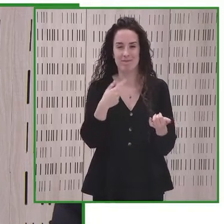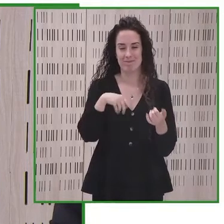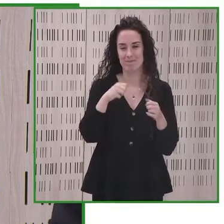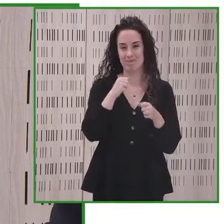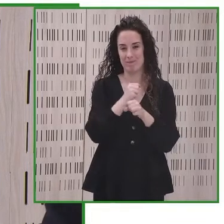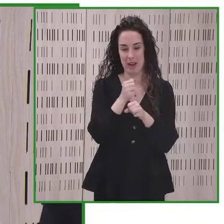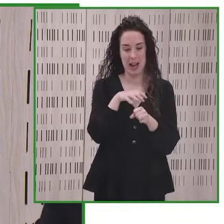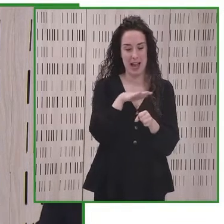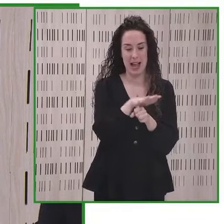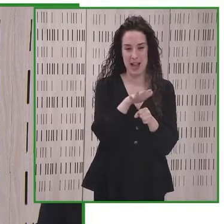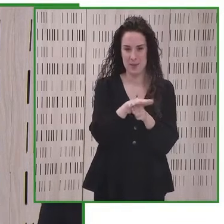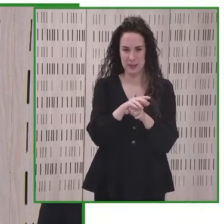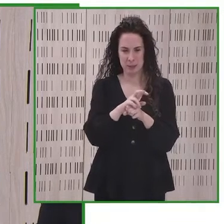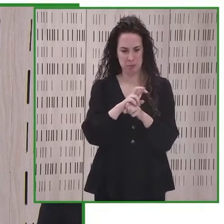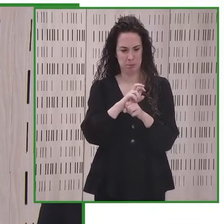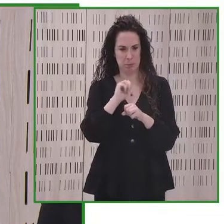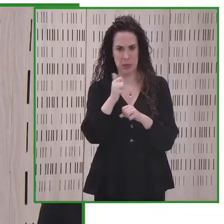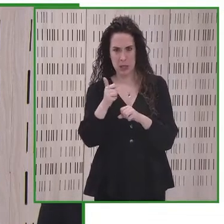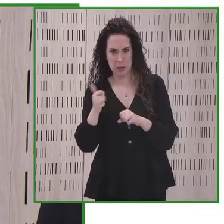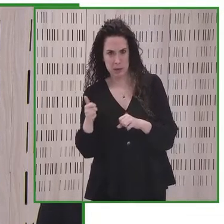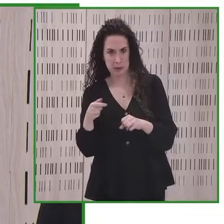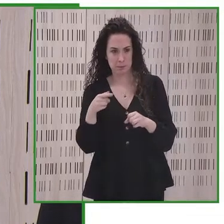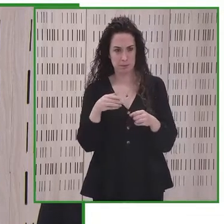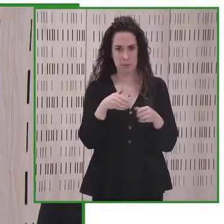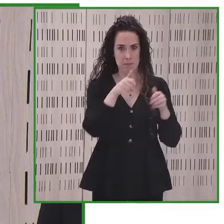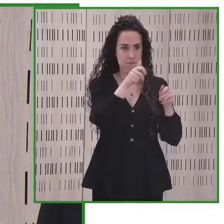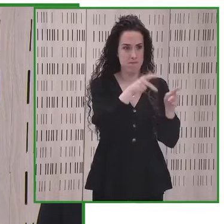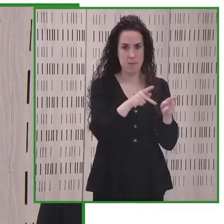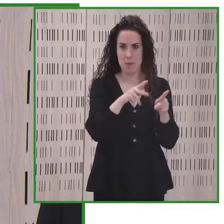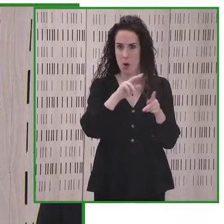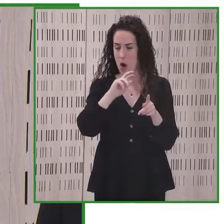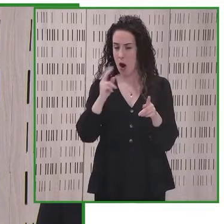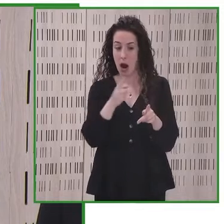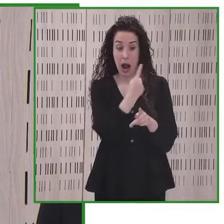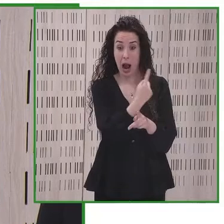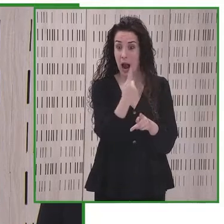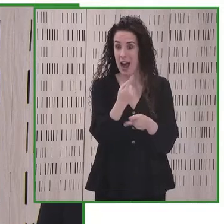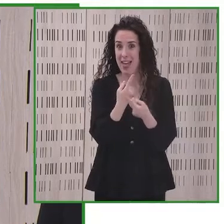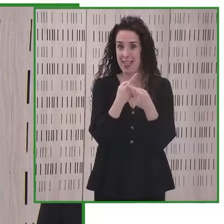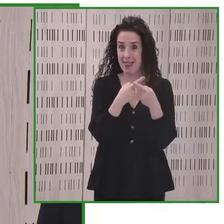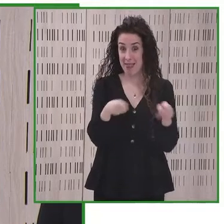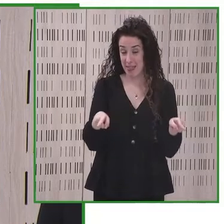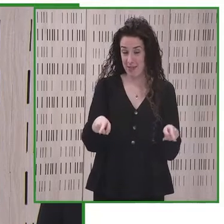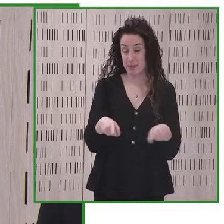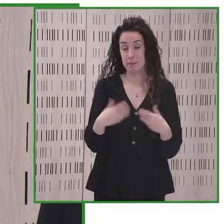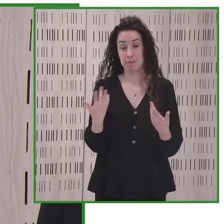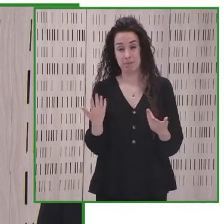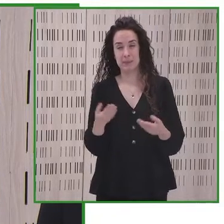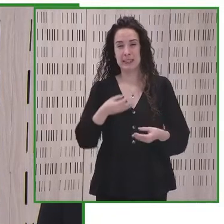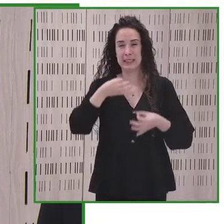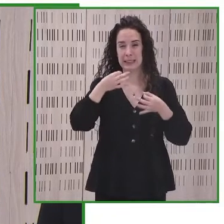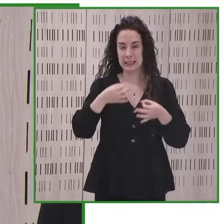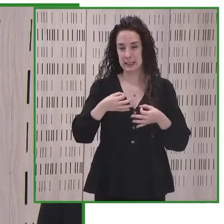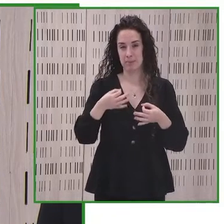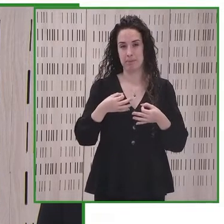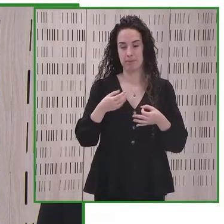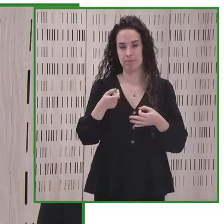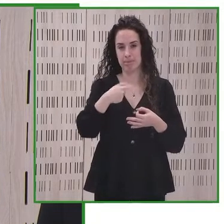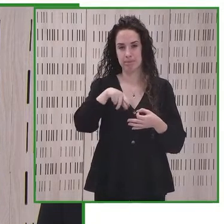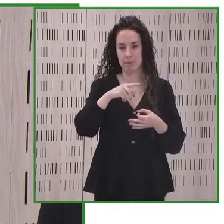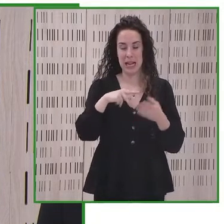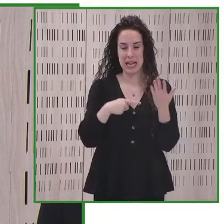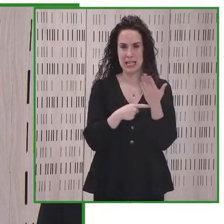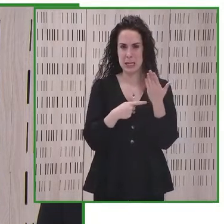obligaciones y con las especificidades de cada uno de nosotros. Siempre con la máxima de que la tecnología